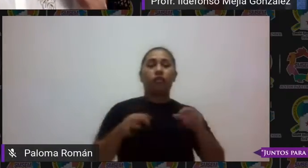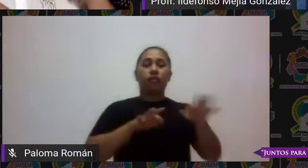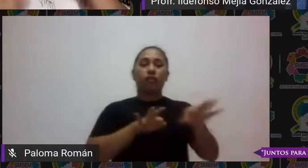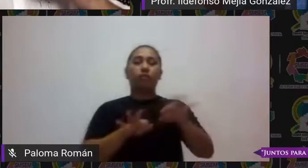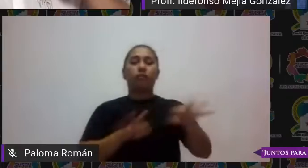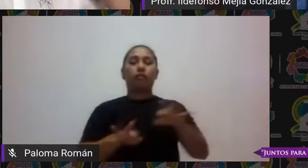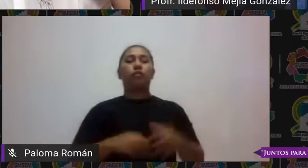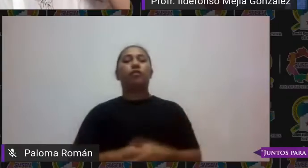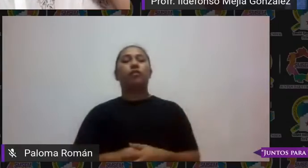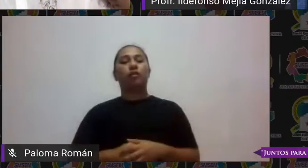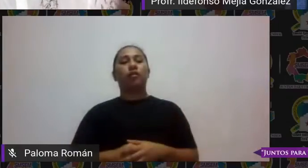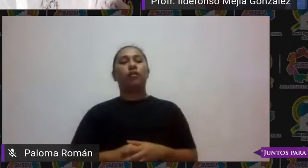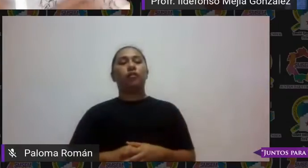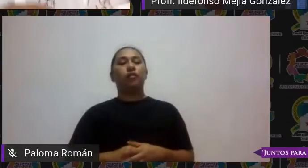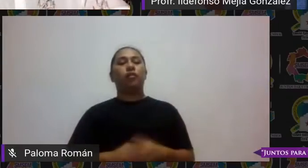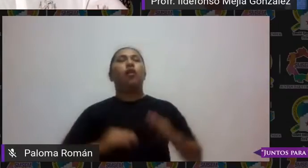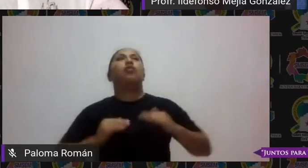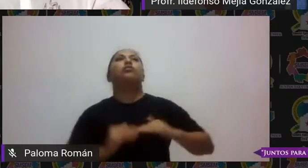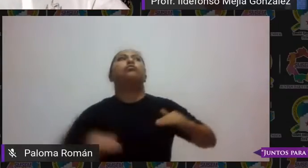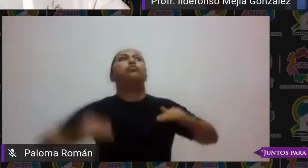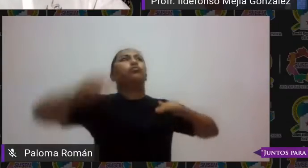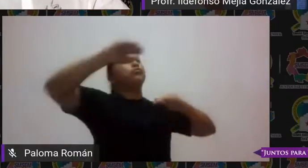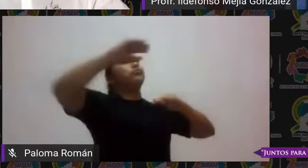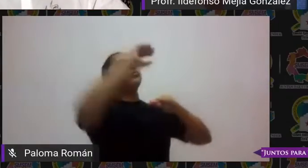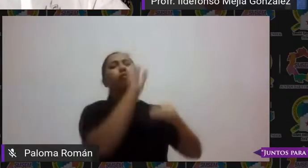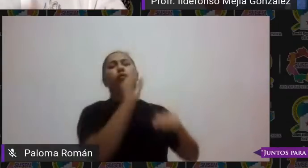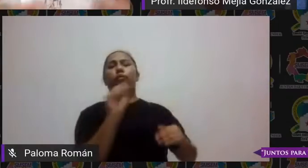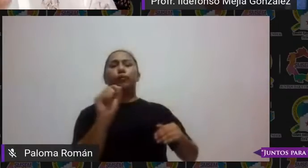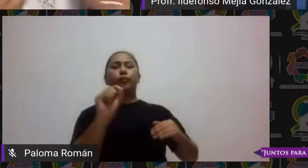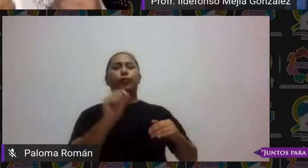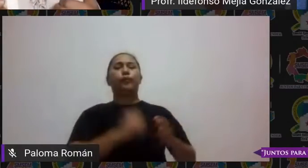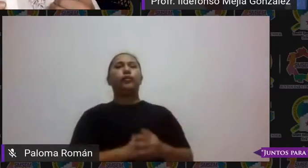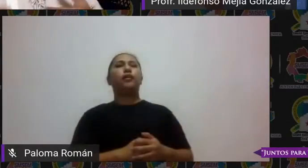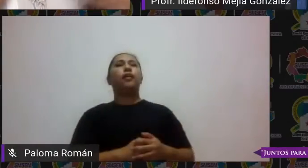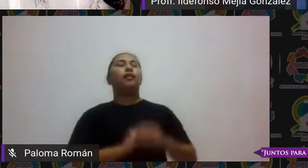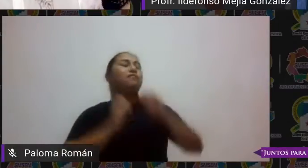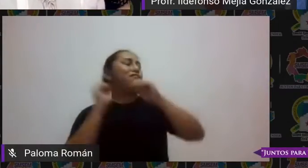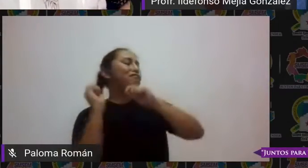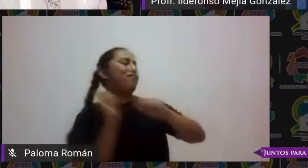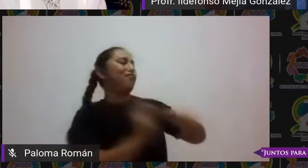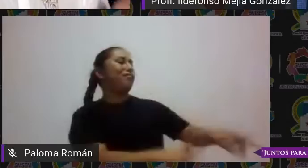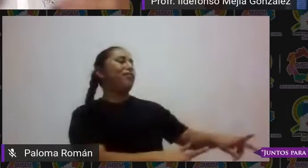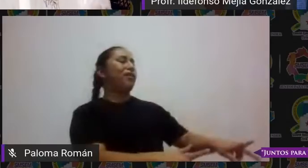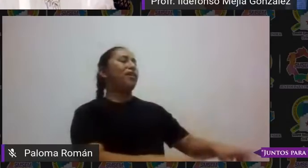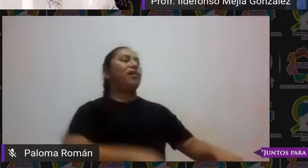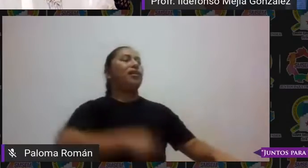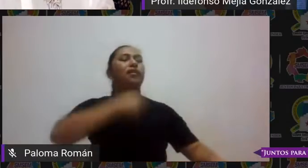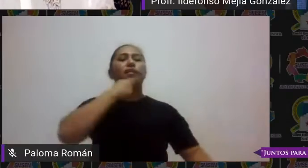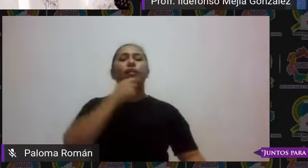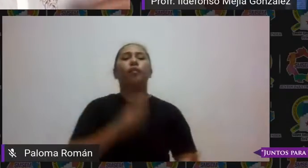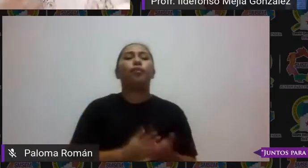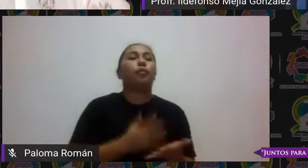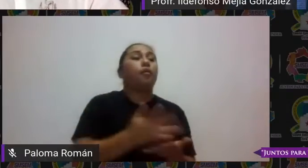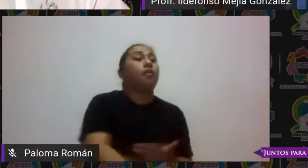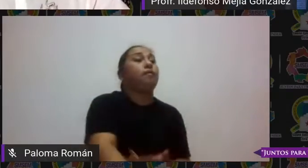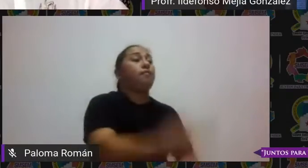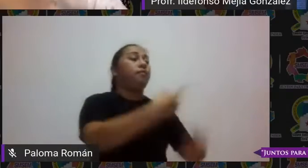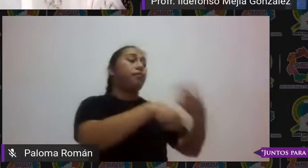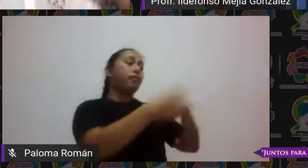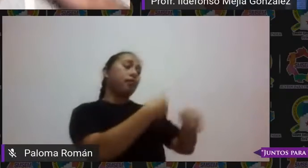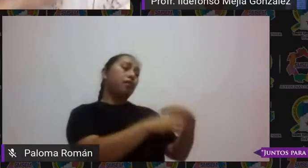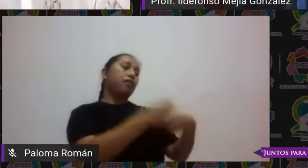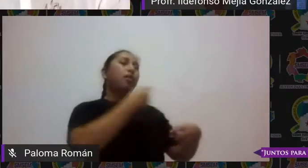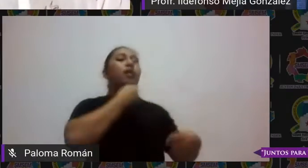suban un poquito y dejen de mandarme a los niños recién egresados de la normal